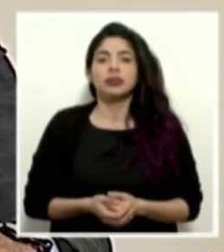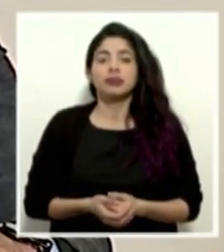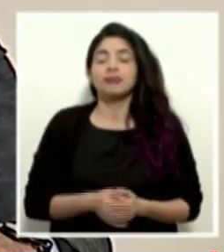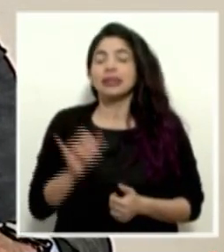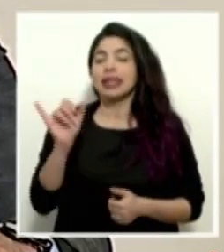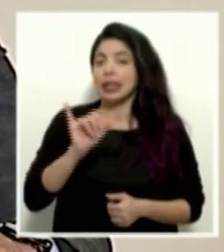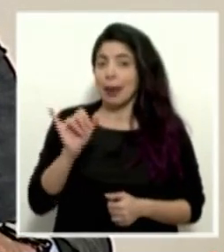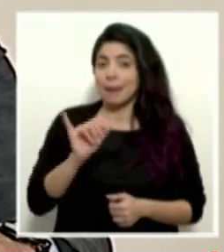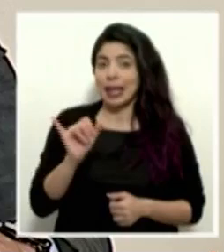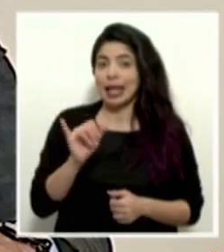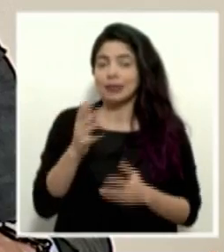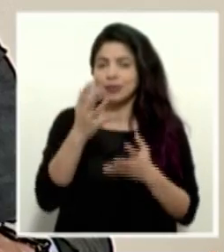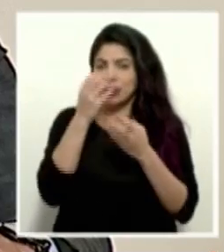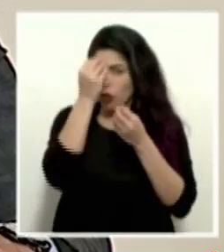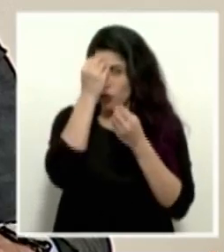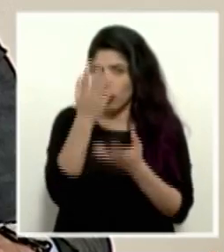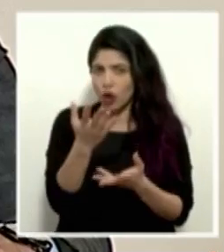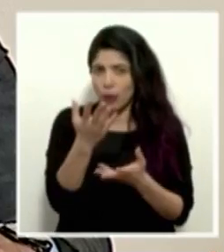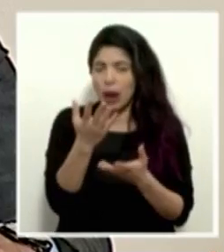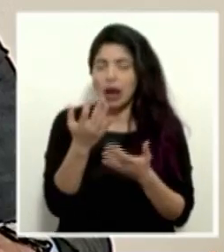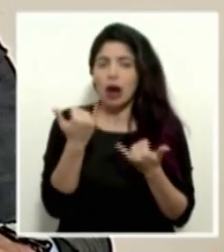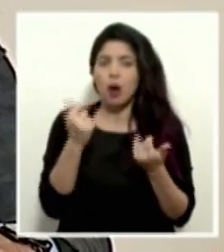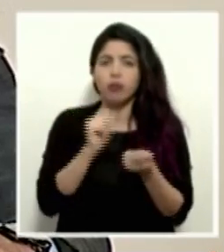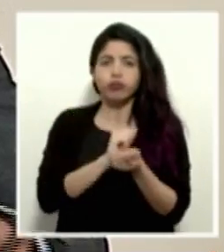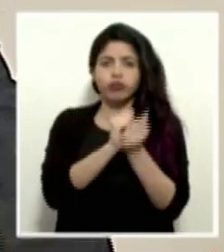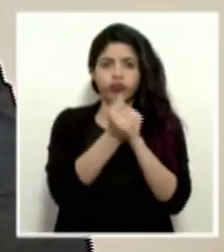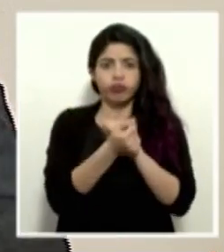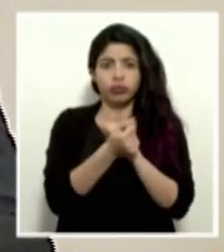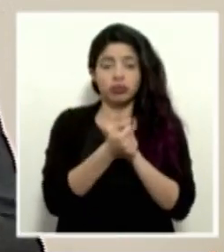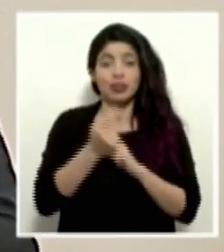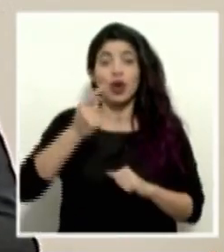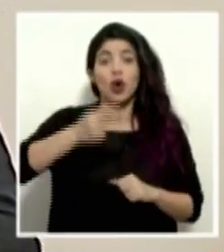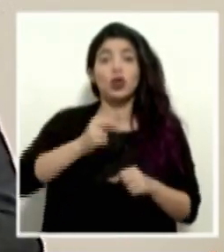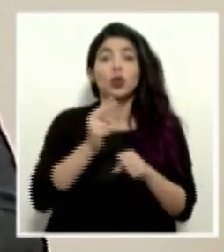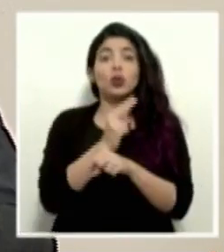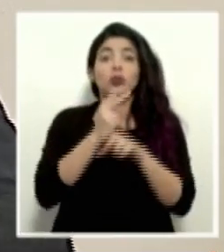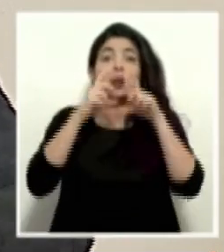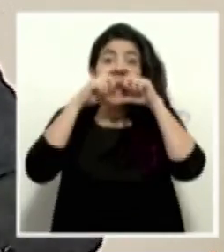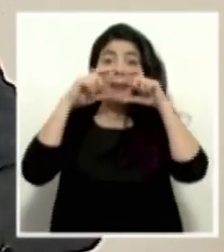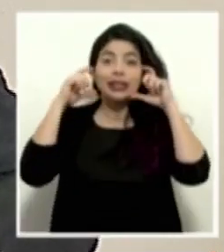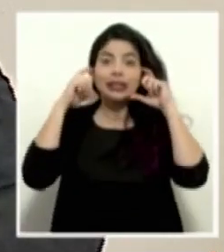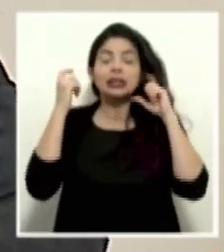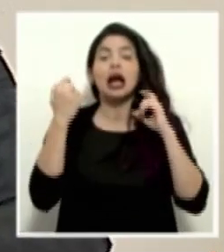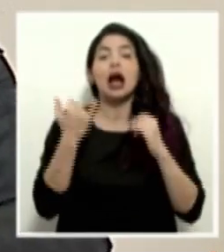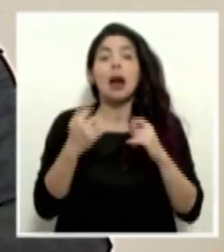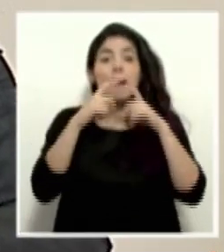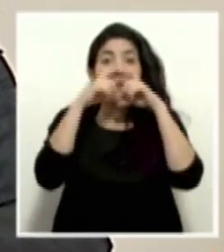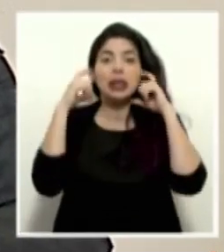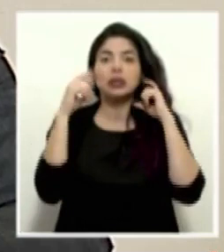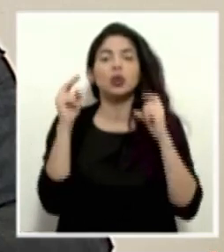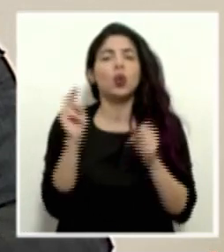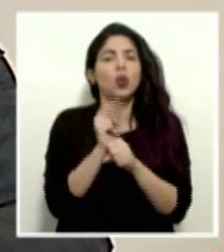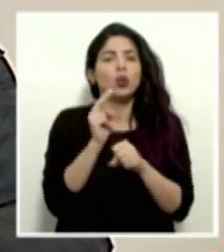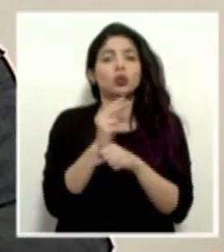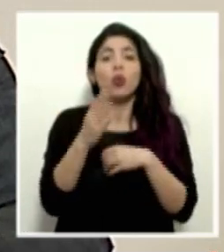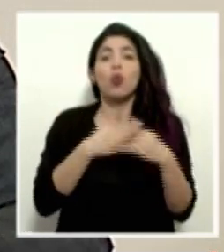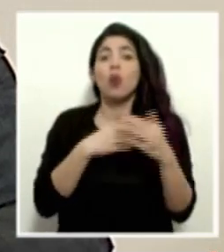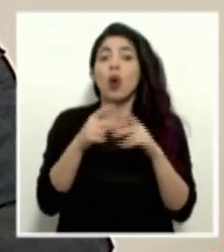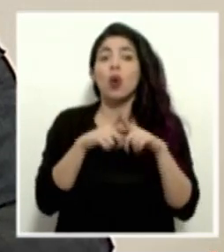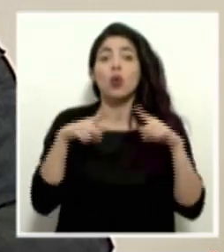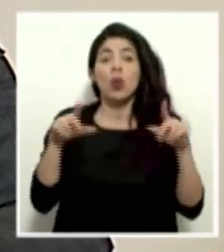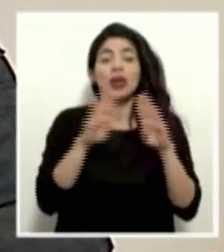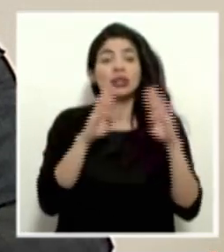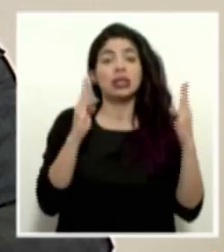También quiero informar que se ha modificado la instrucción del uso de mascarillas para que éstas sean utilizadas en todos los espacios cerrados,